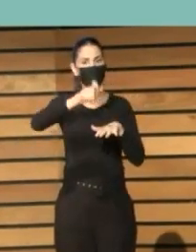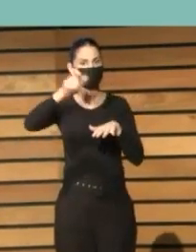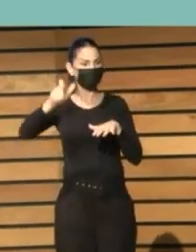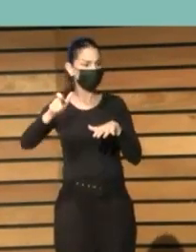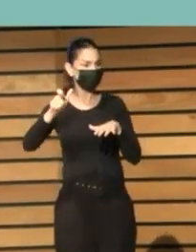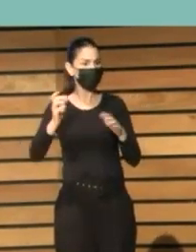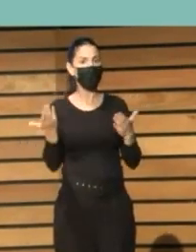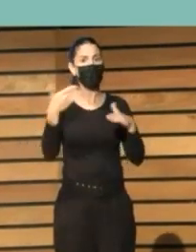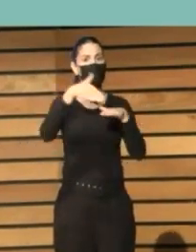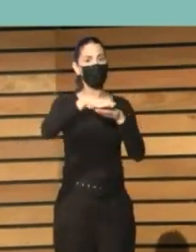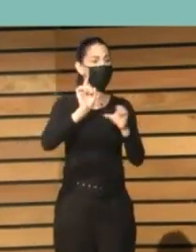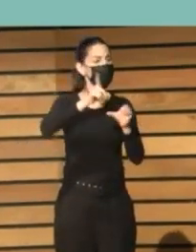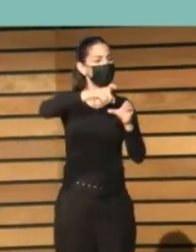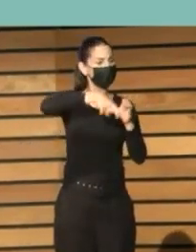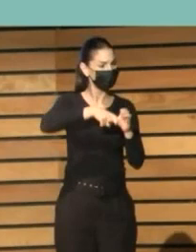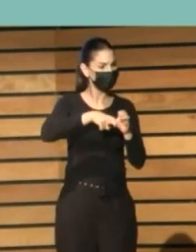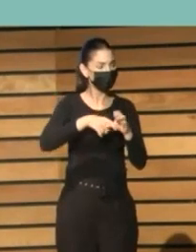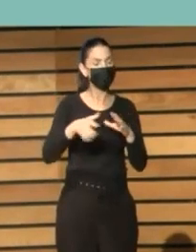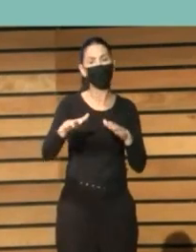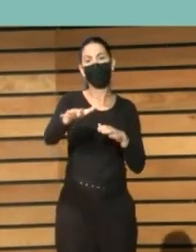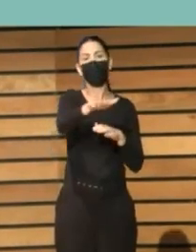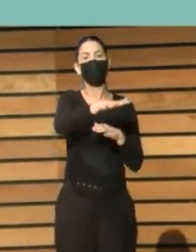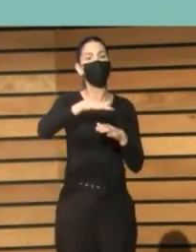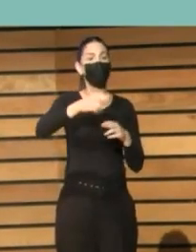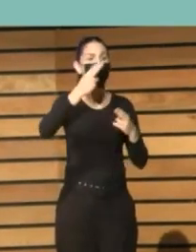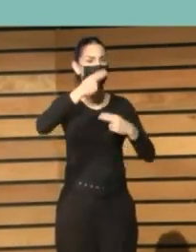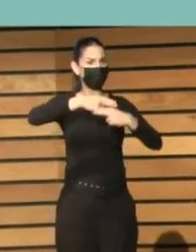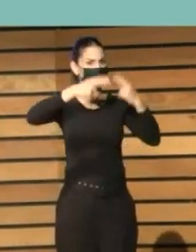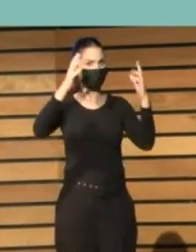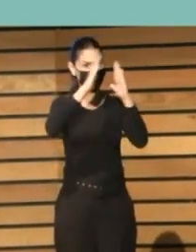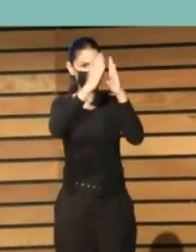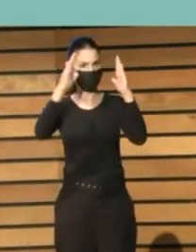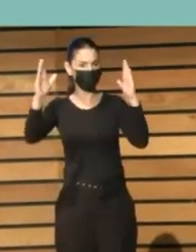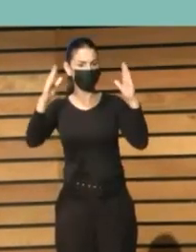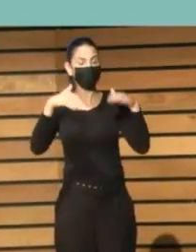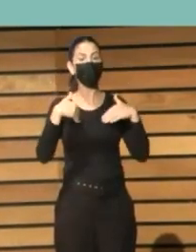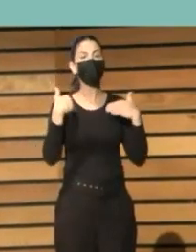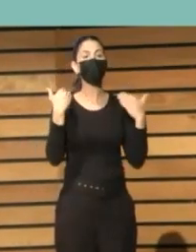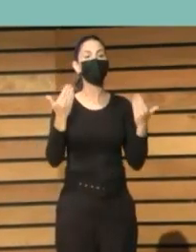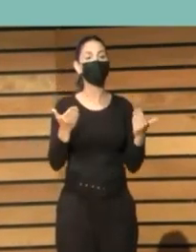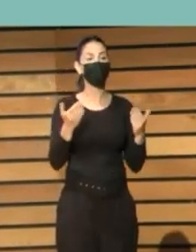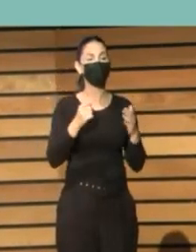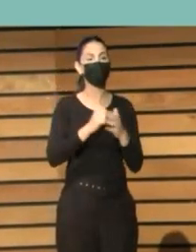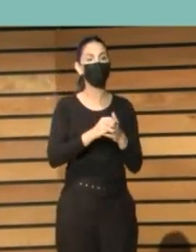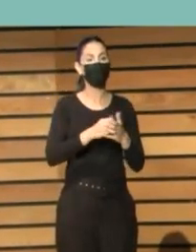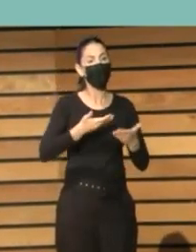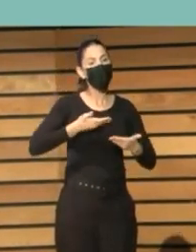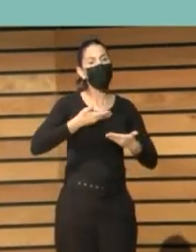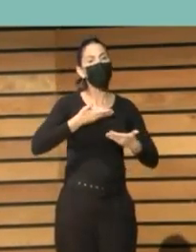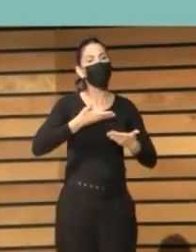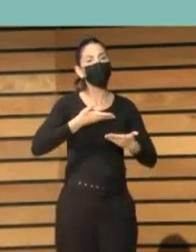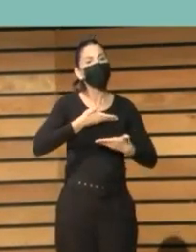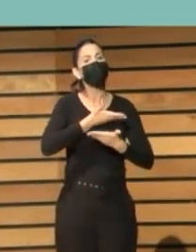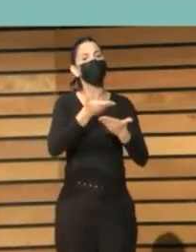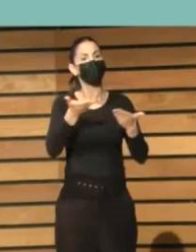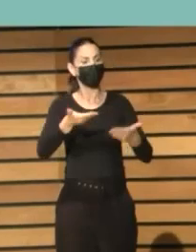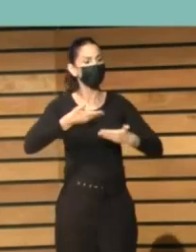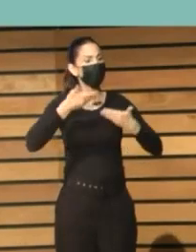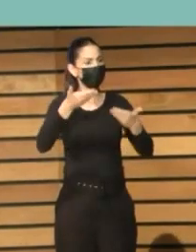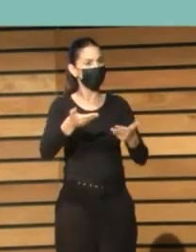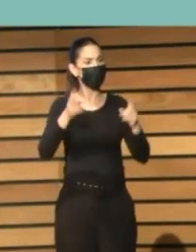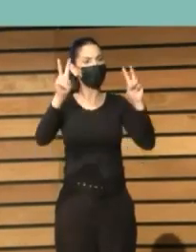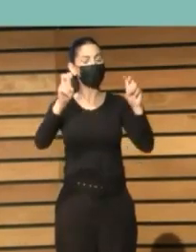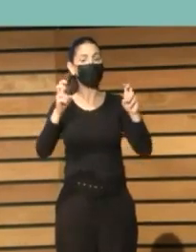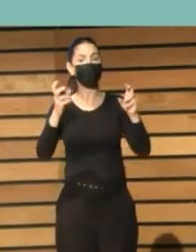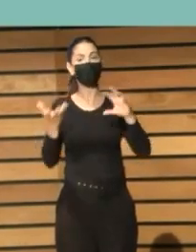en un entorno comunitario como las bibliotecas públicas. Pretende, entonces, contribuir a la transformación digital